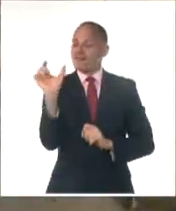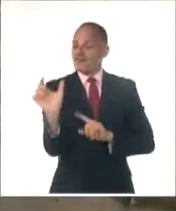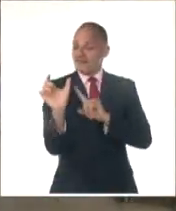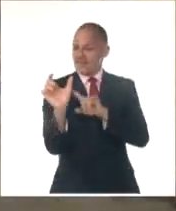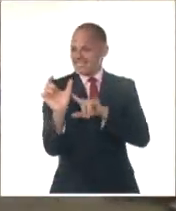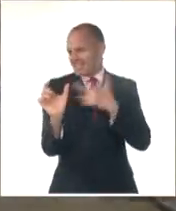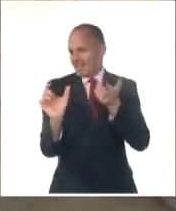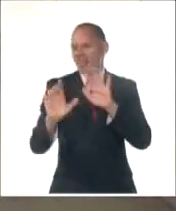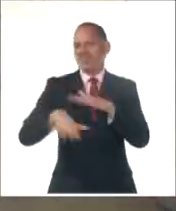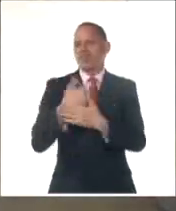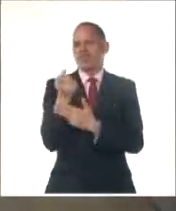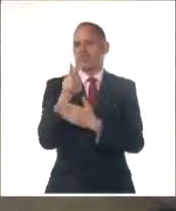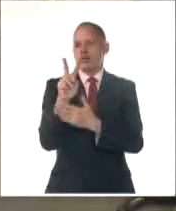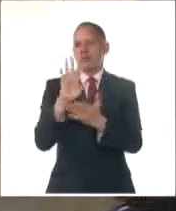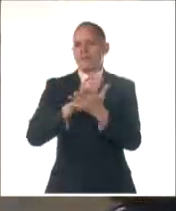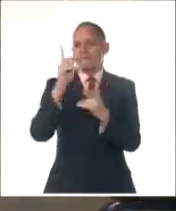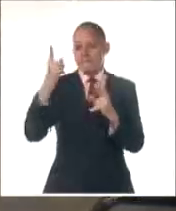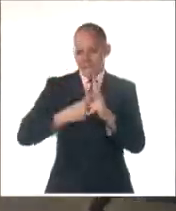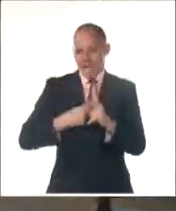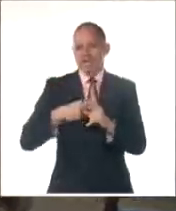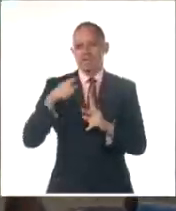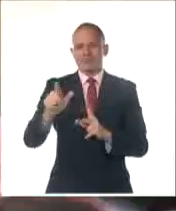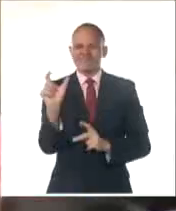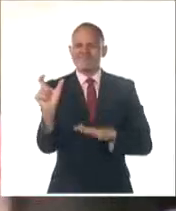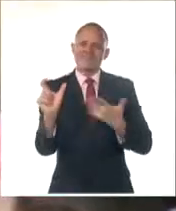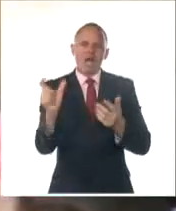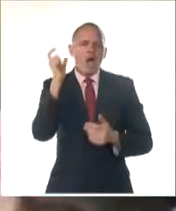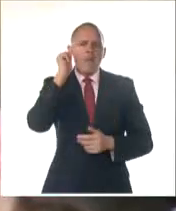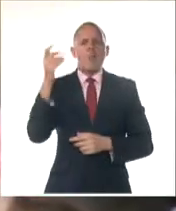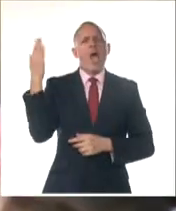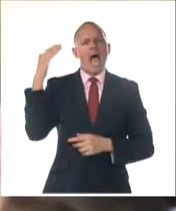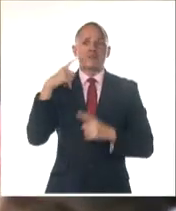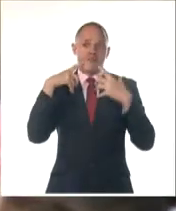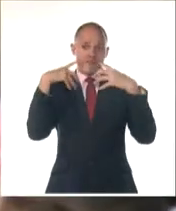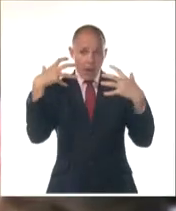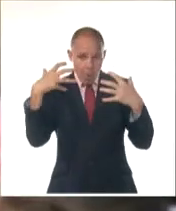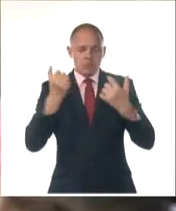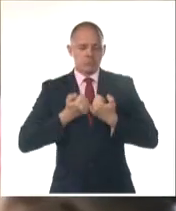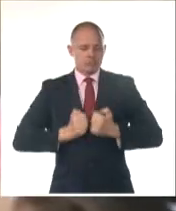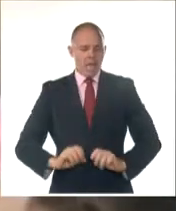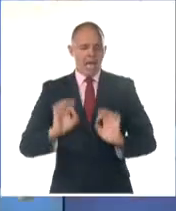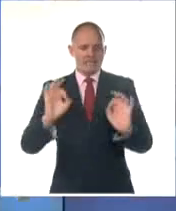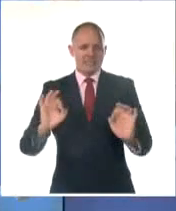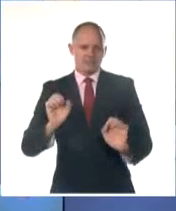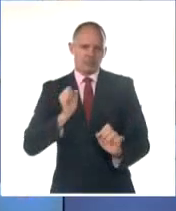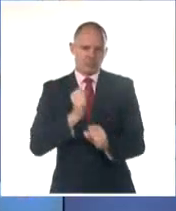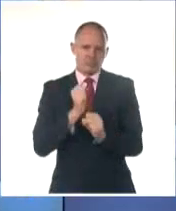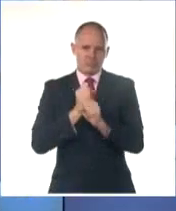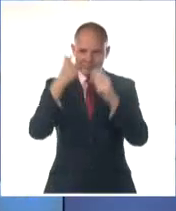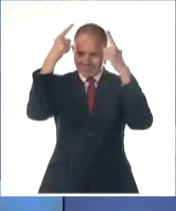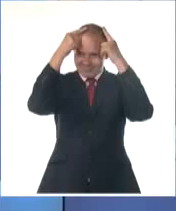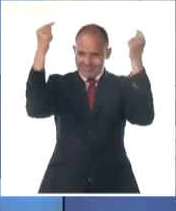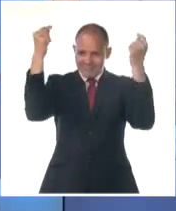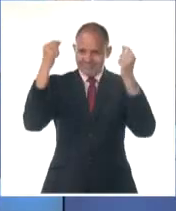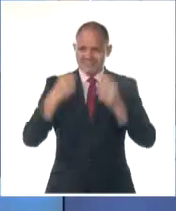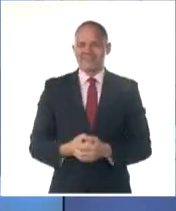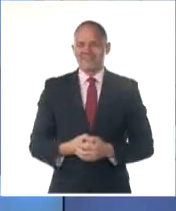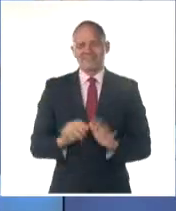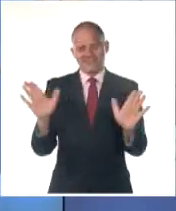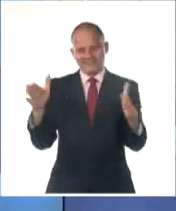cada 12 de mayo en conmemoración al natalicio de Florence Nightingale, símbolo de la profesión. Cerramos así las